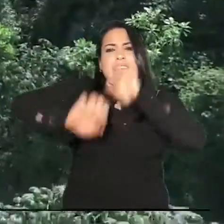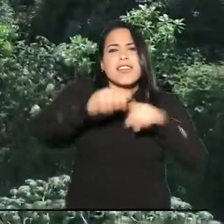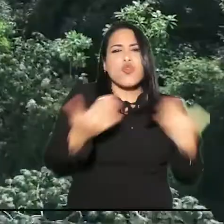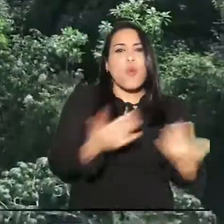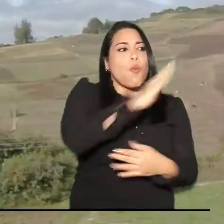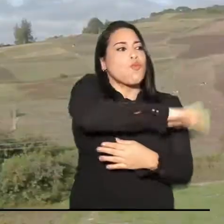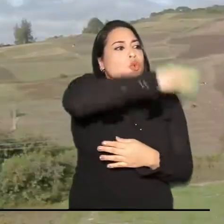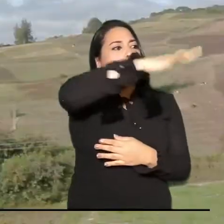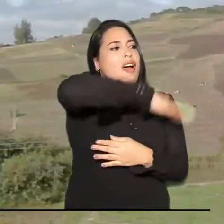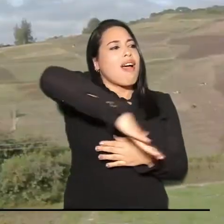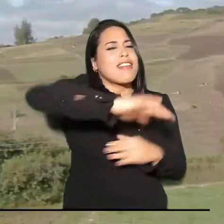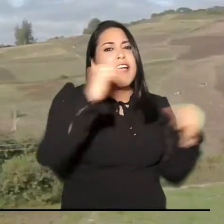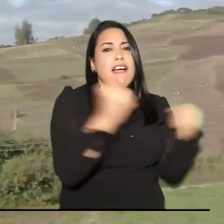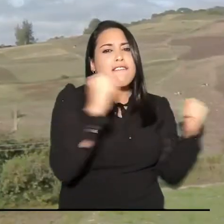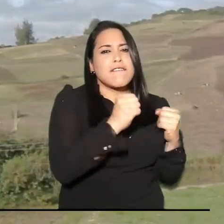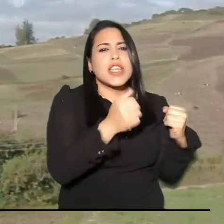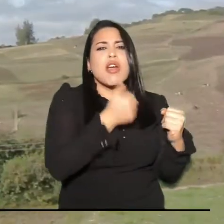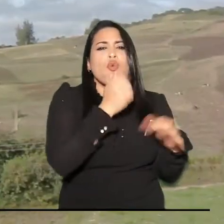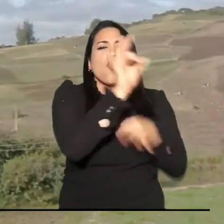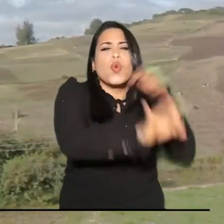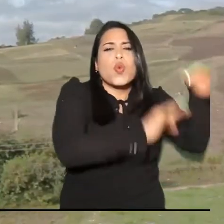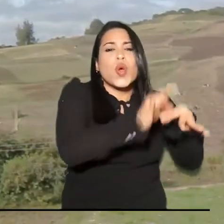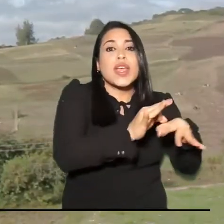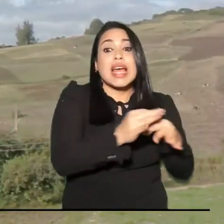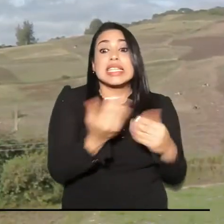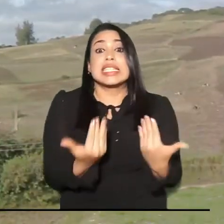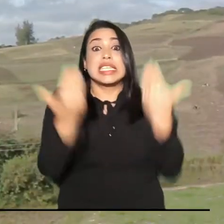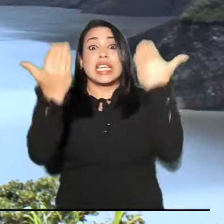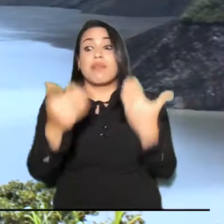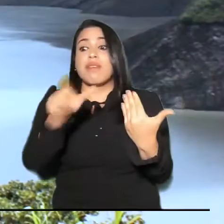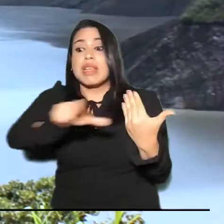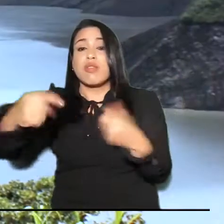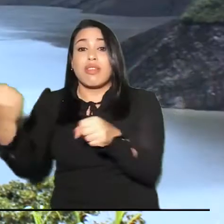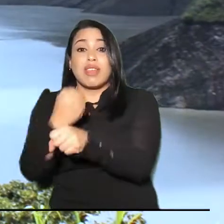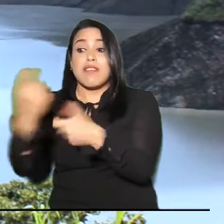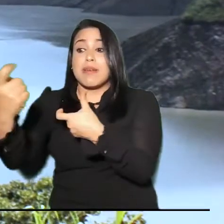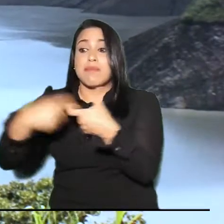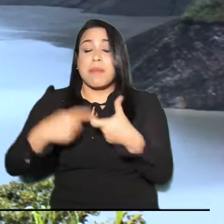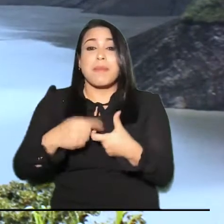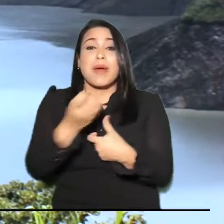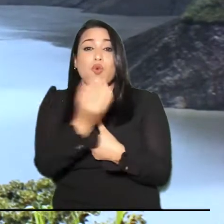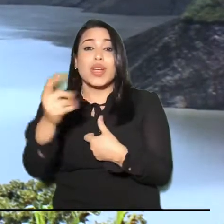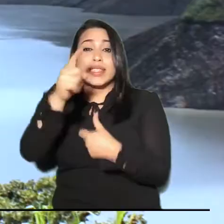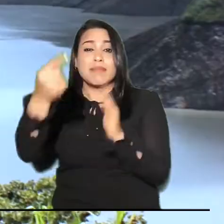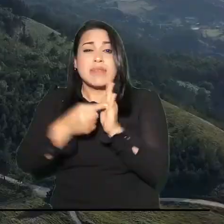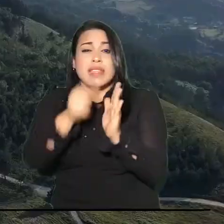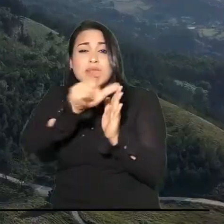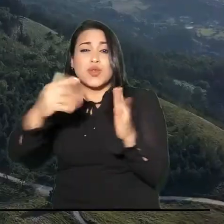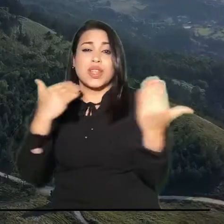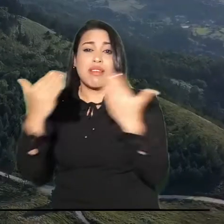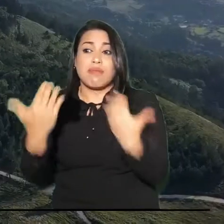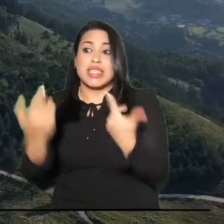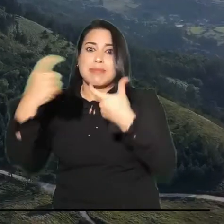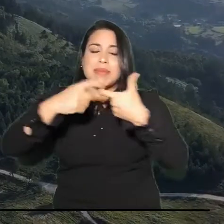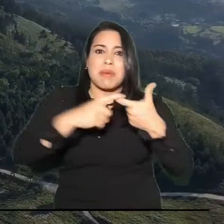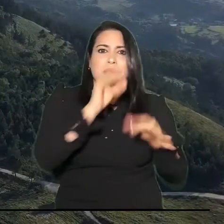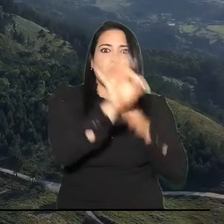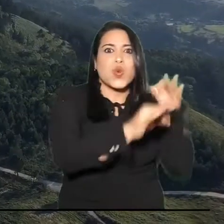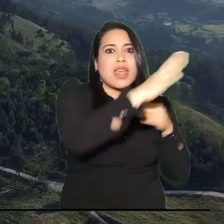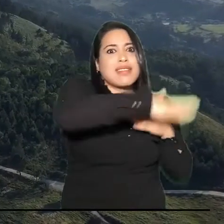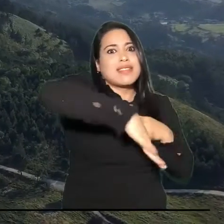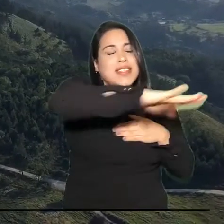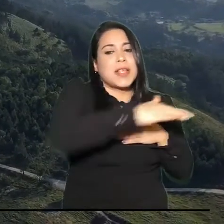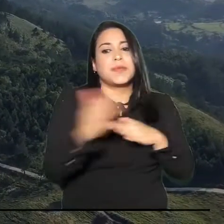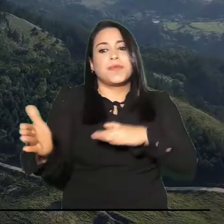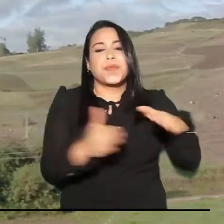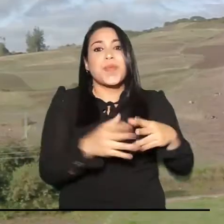defensa de los páramos y el agua dando empleo a familias campesinas cuidadoras de estos recursos. Y evolucionaremos